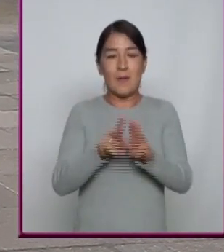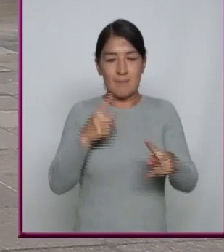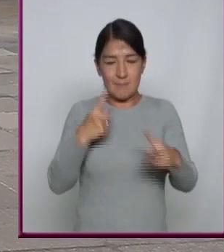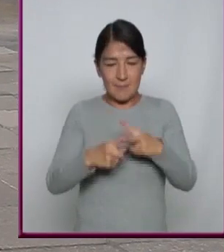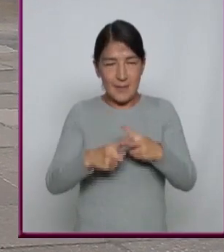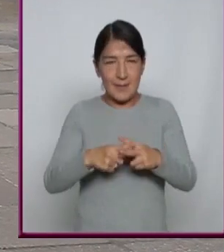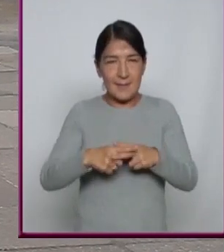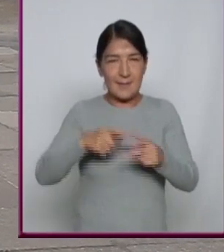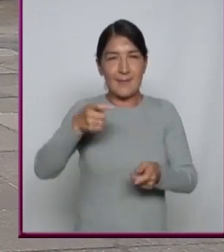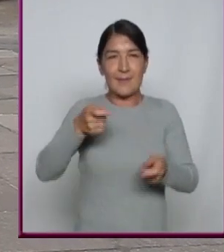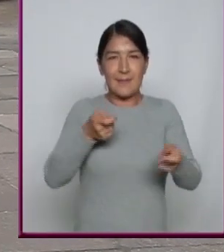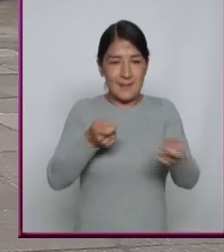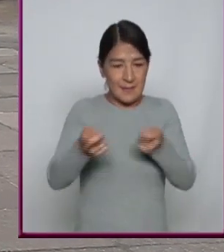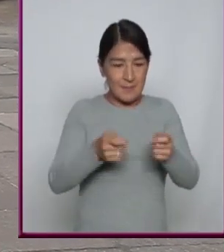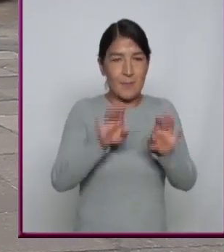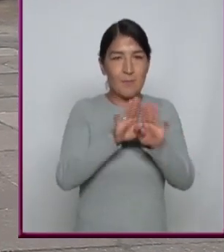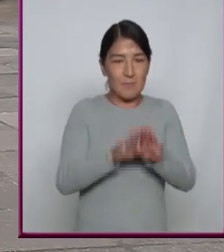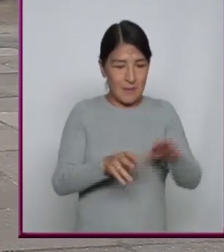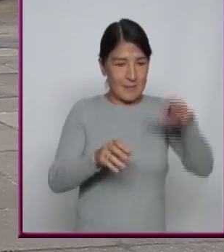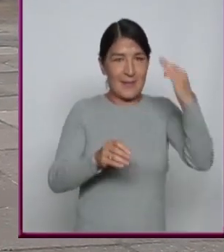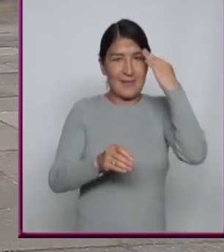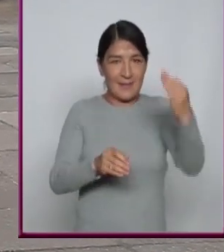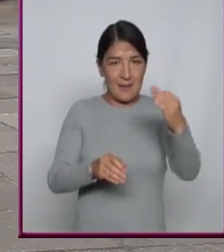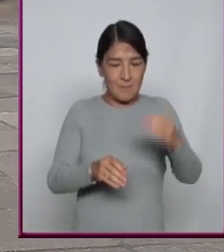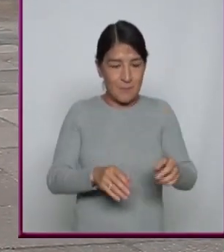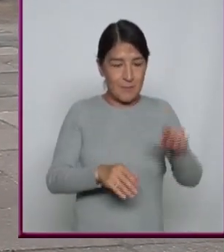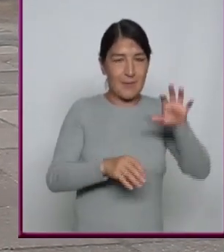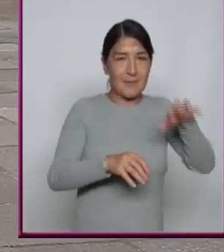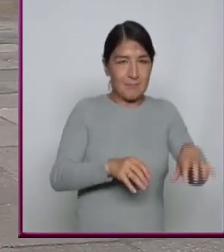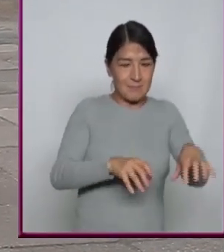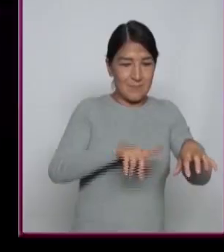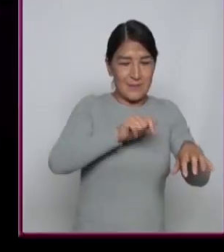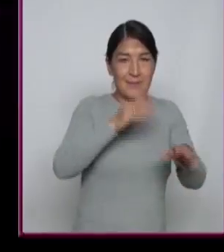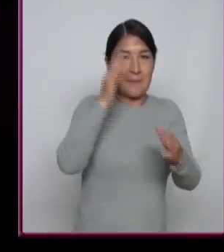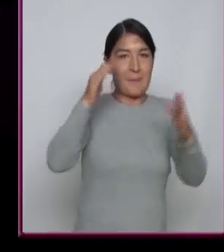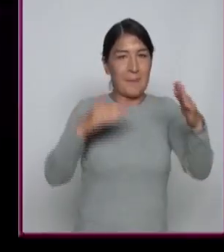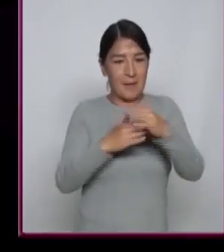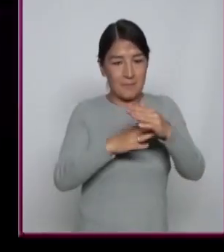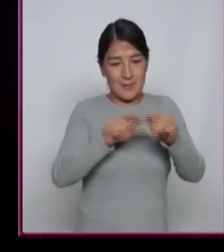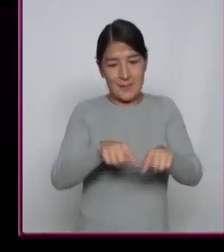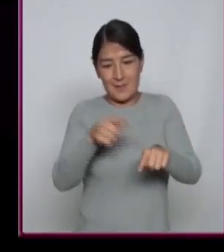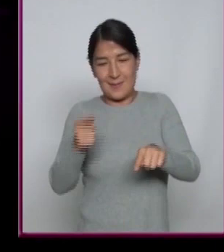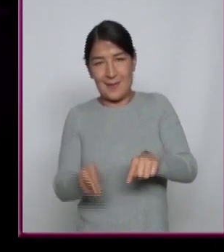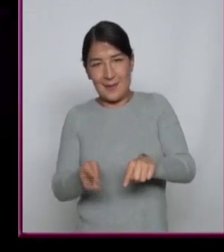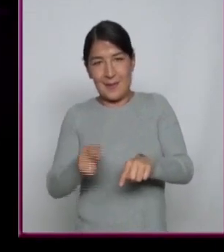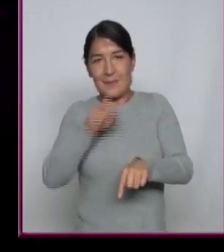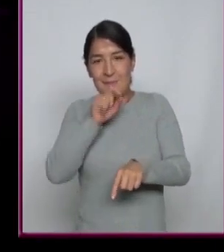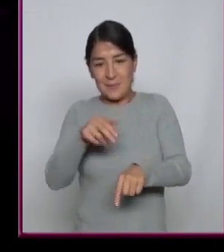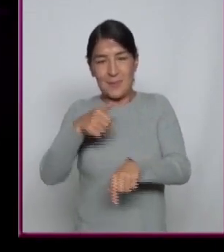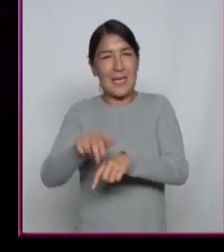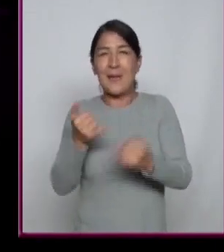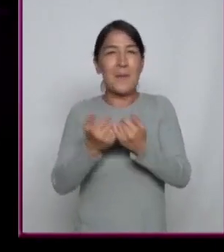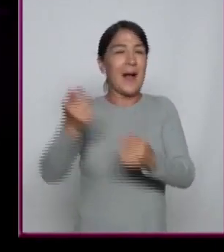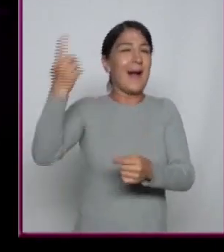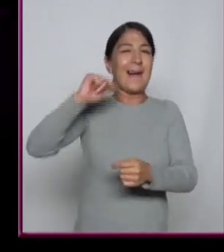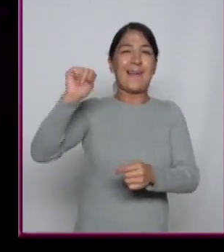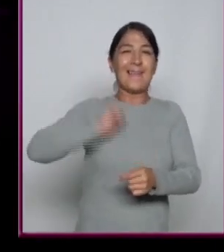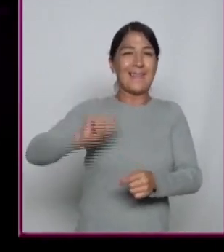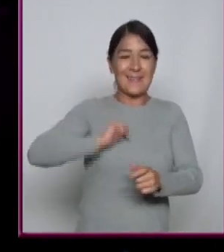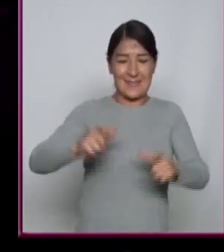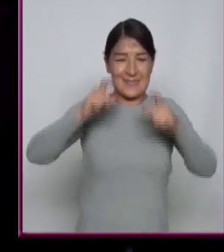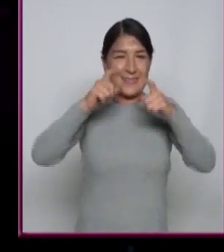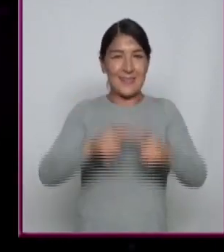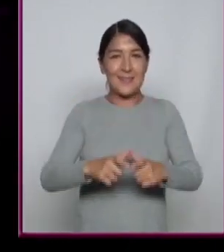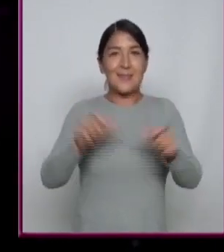espacios Entre cada onda Convertiéndola Ya en un número Y como pasaba Con los discos De antaño Que no